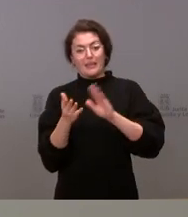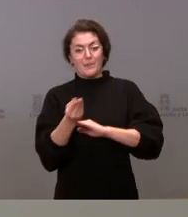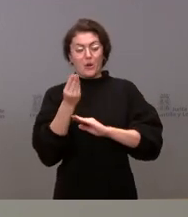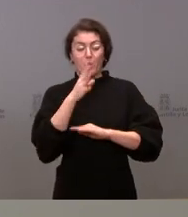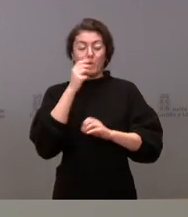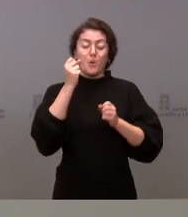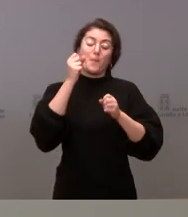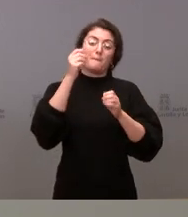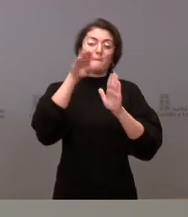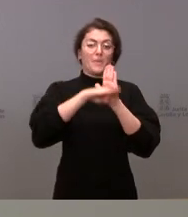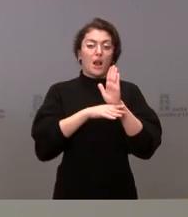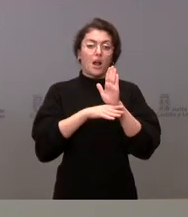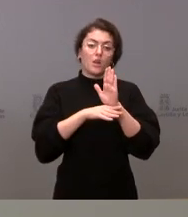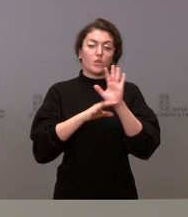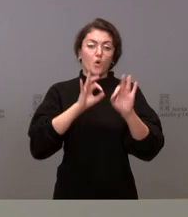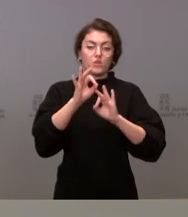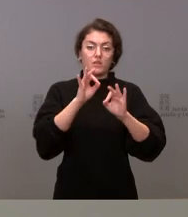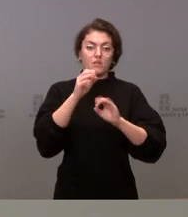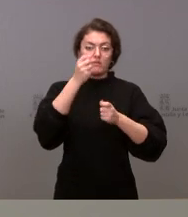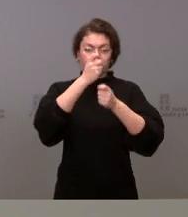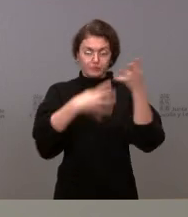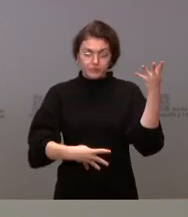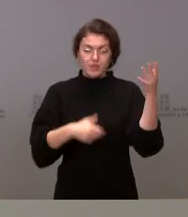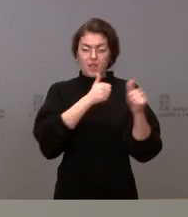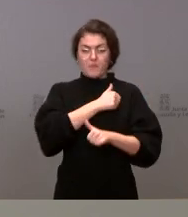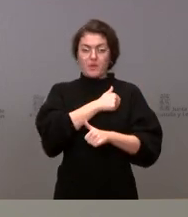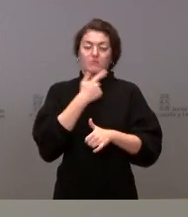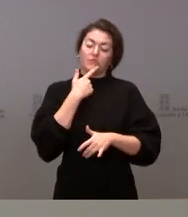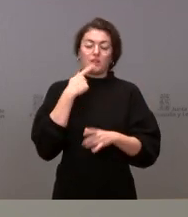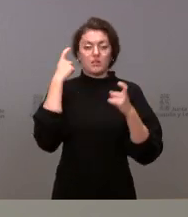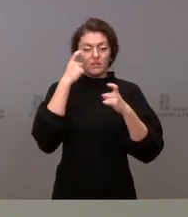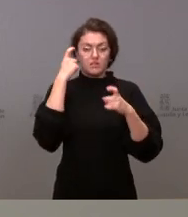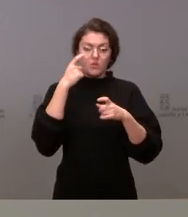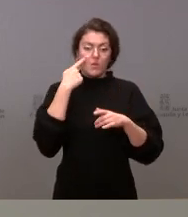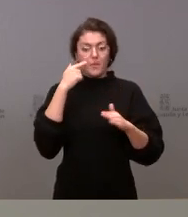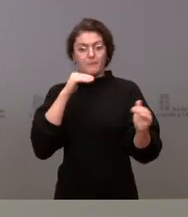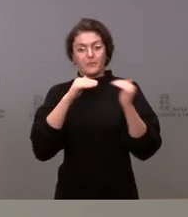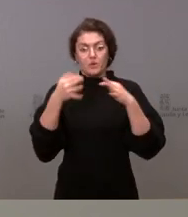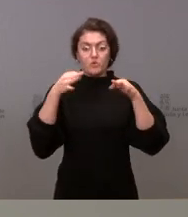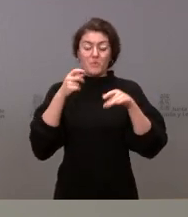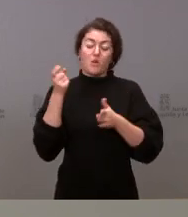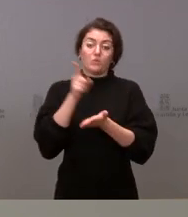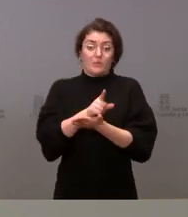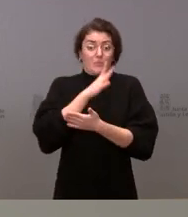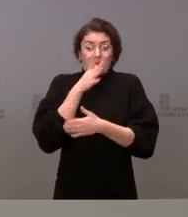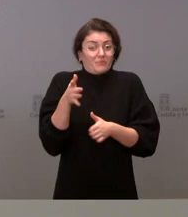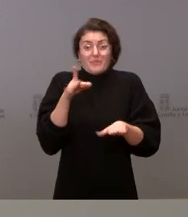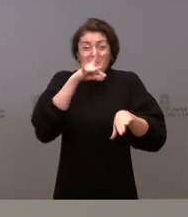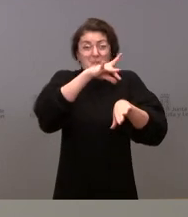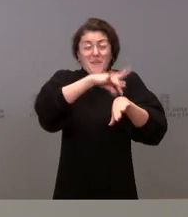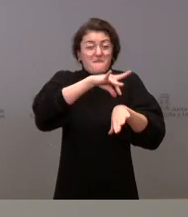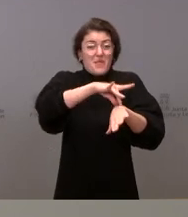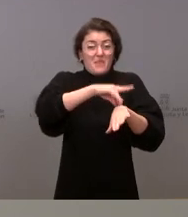espera intentando renovar la normalidad por lo tanto todas esas patologías están ahí es decir hay muchas más